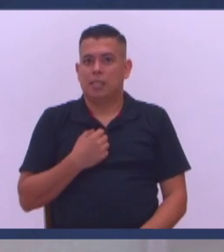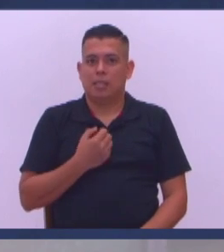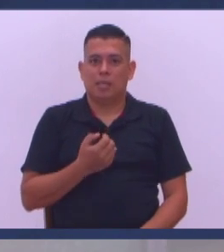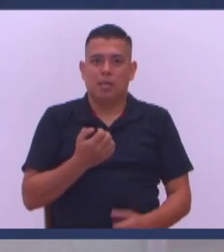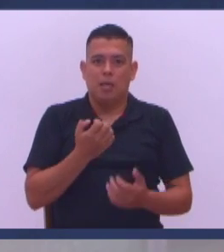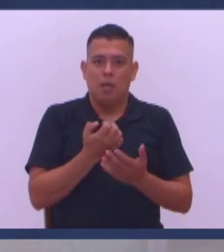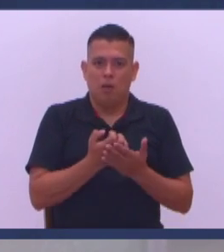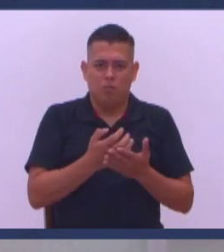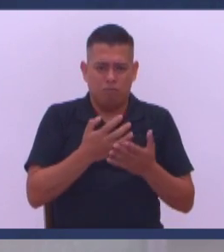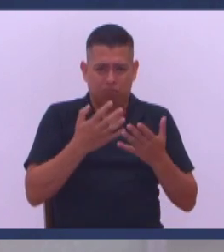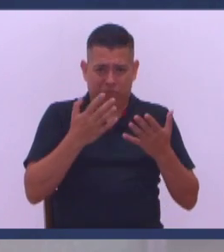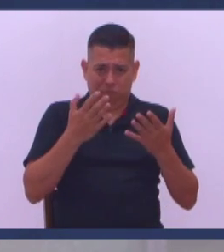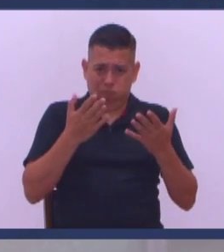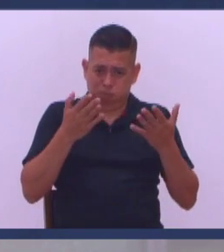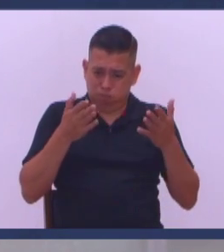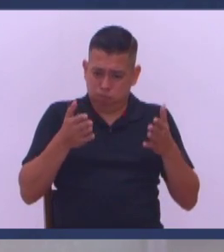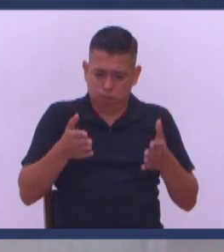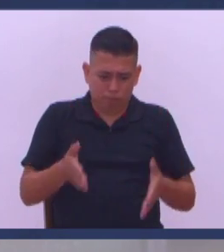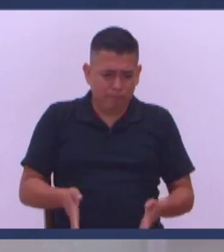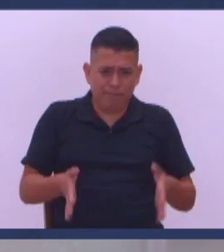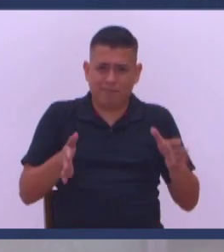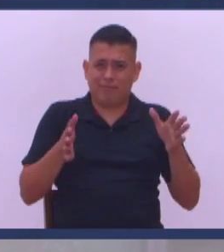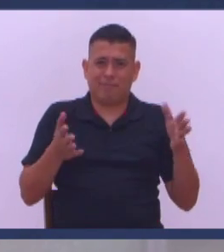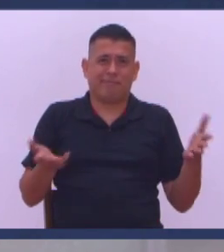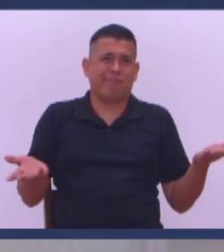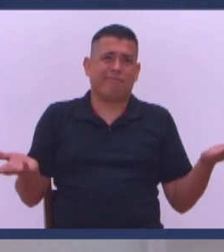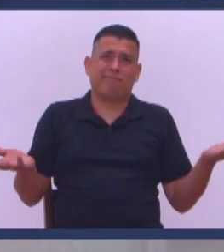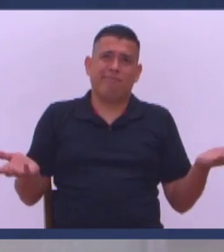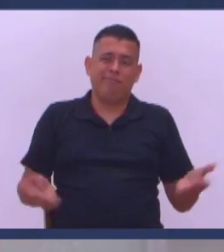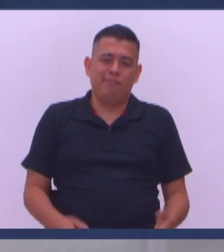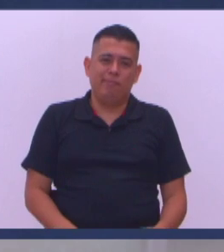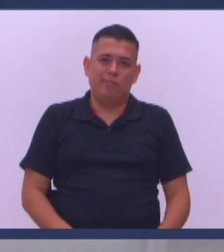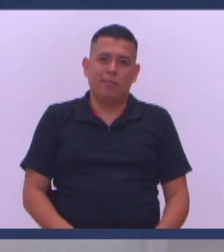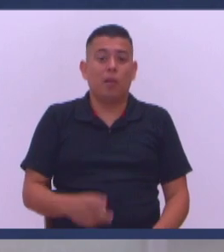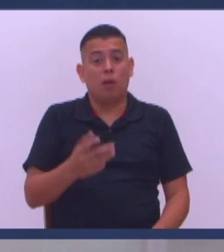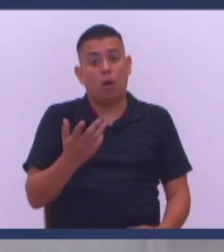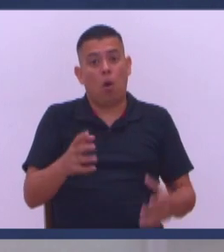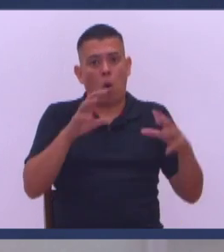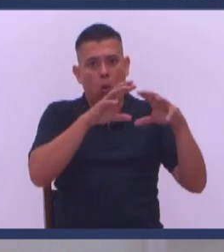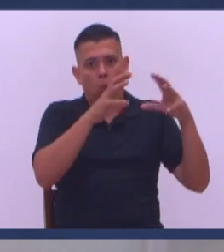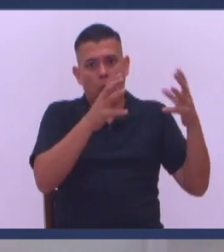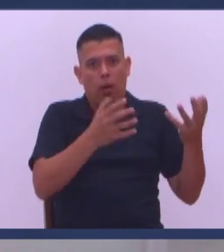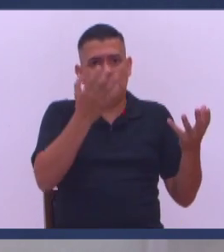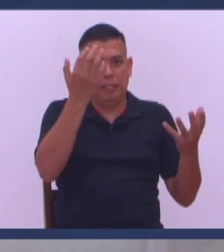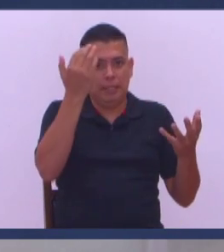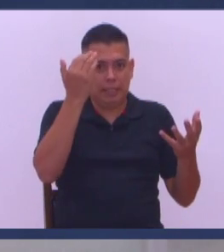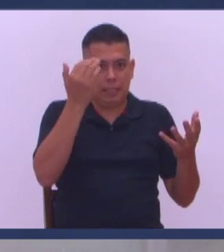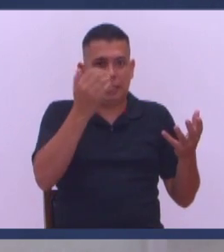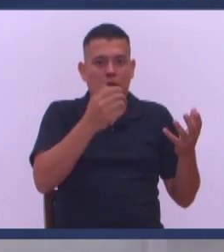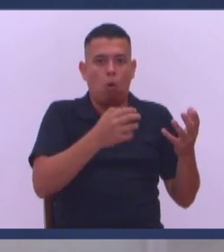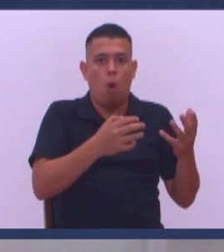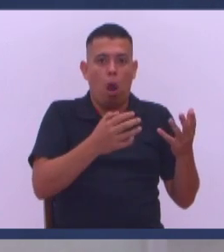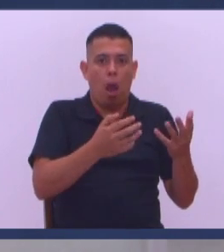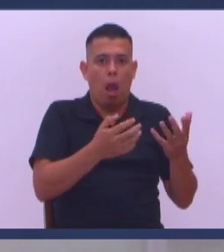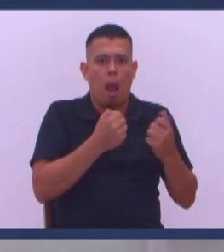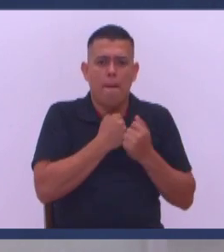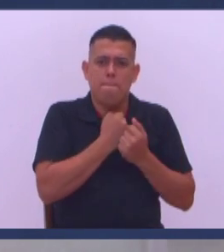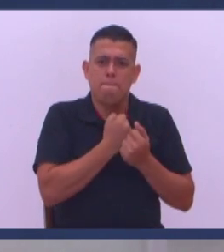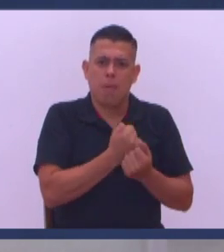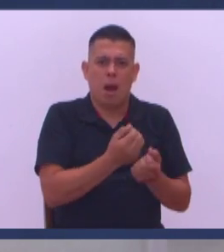Hermano no se preocupe por eso Créame Lo que menos le debe preocupar Es eso Lo que pasa es que El mundo nos enseñó Amar la prosperidad